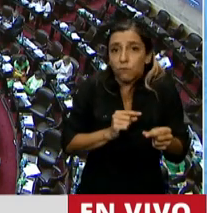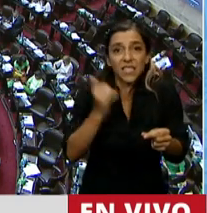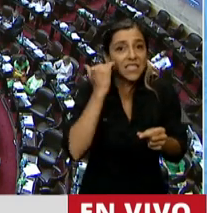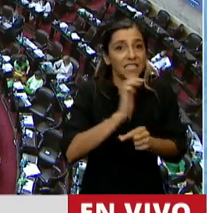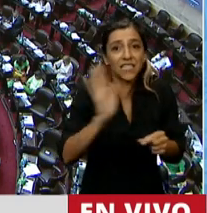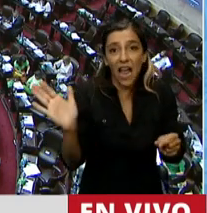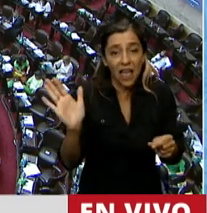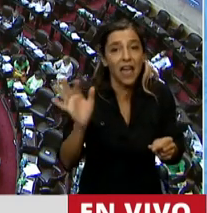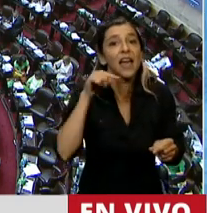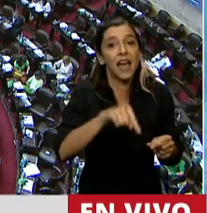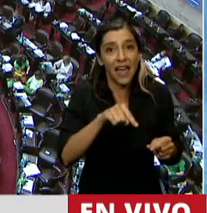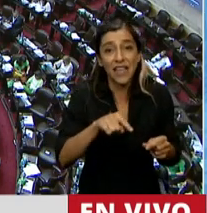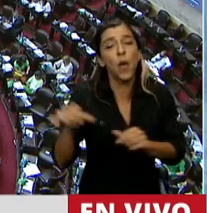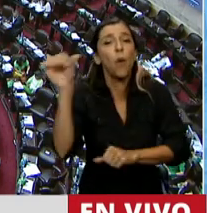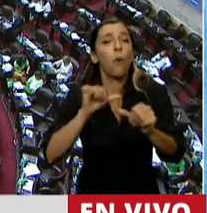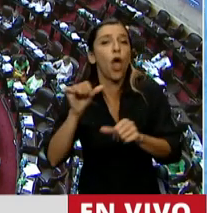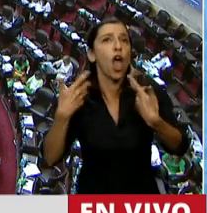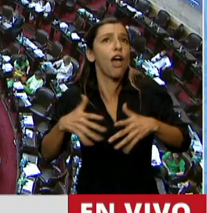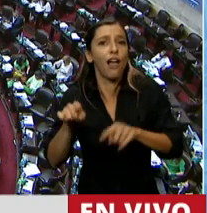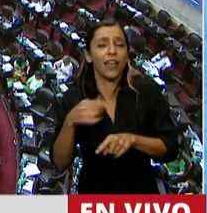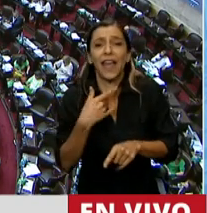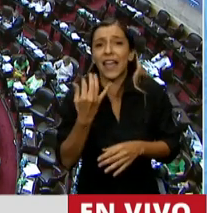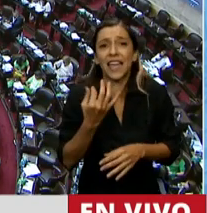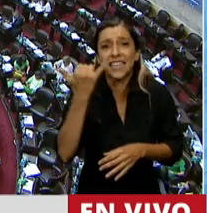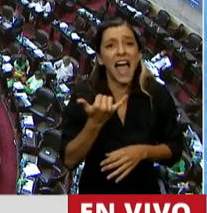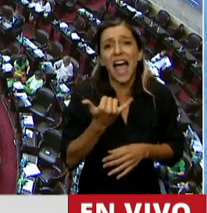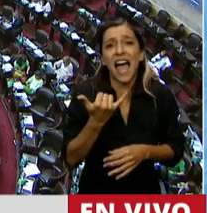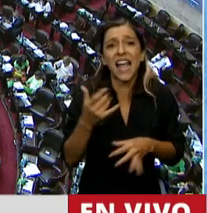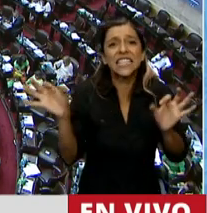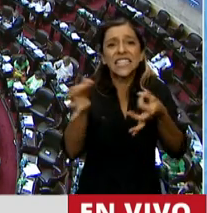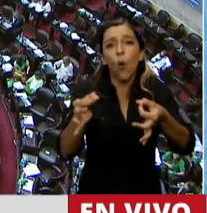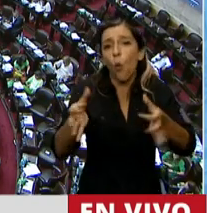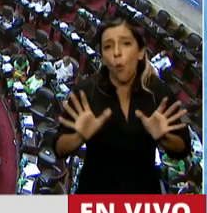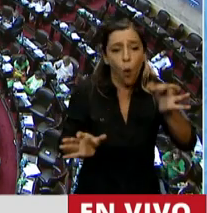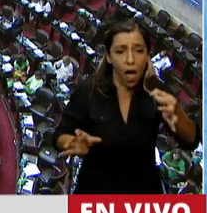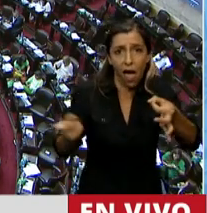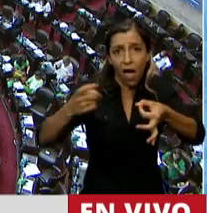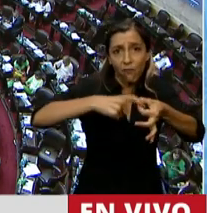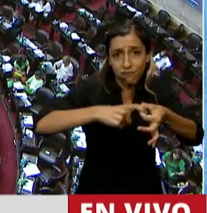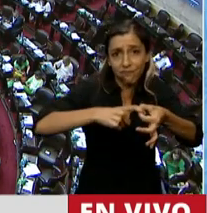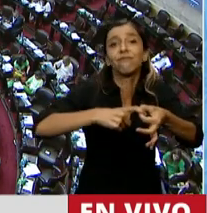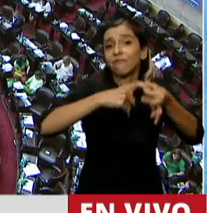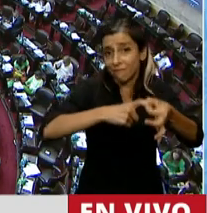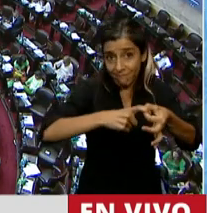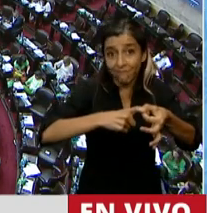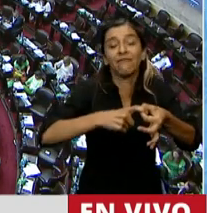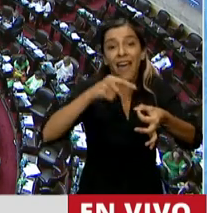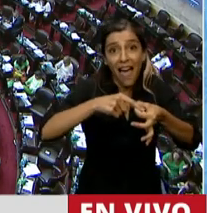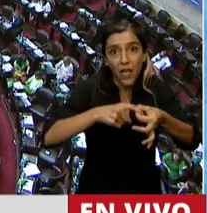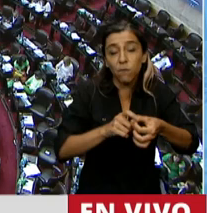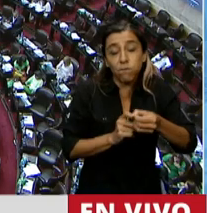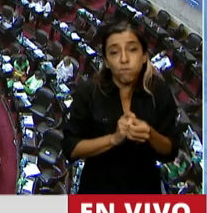biología se trata de la fusión de dos cédulas sexuales para dar lugar a la célula cigoto